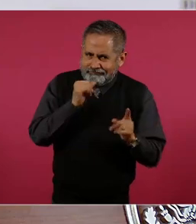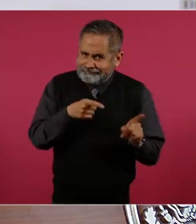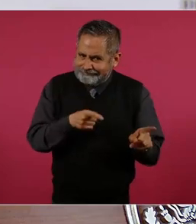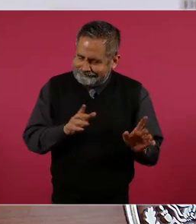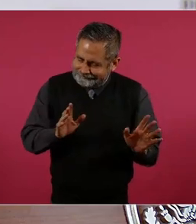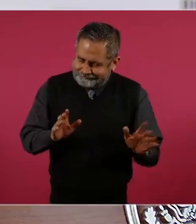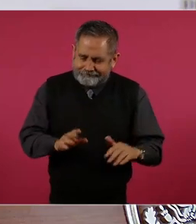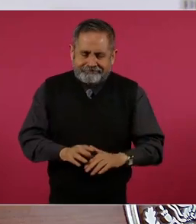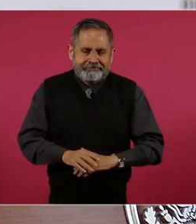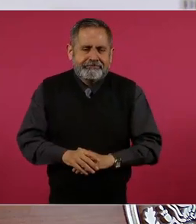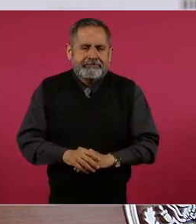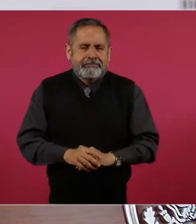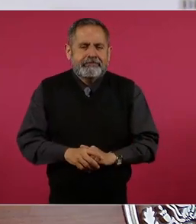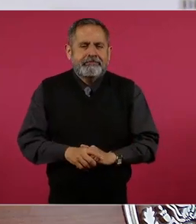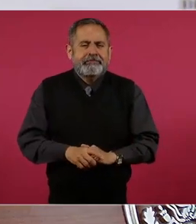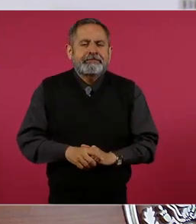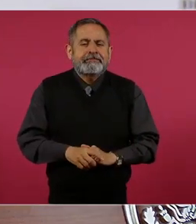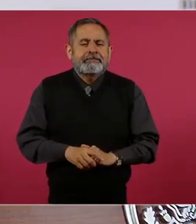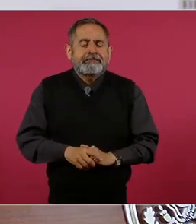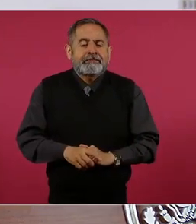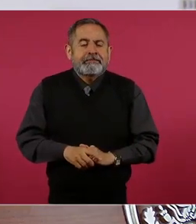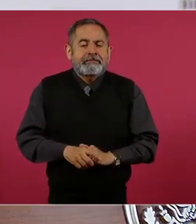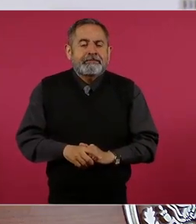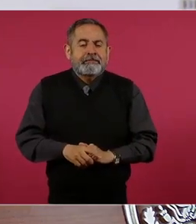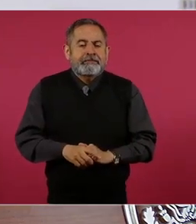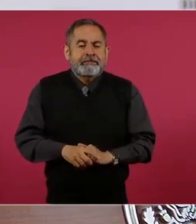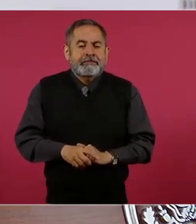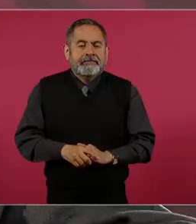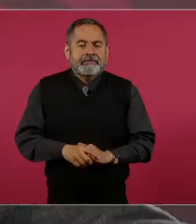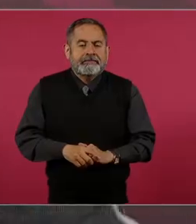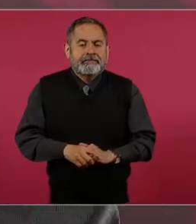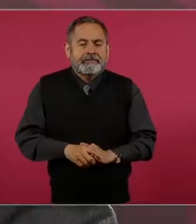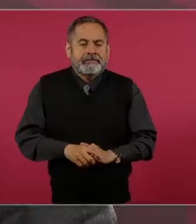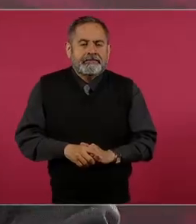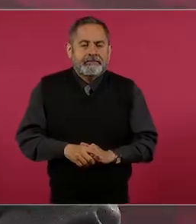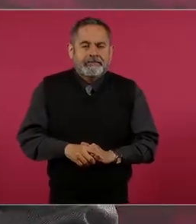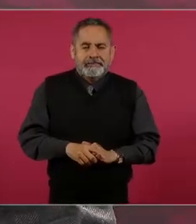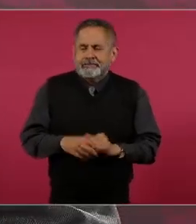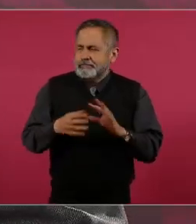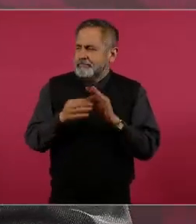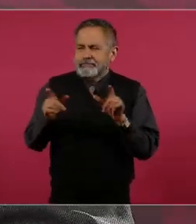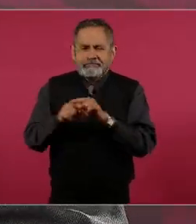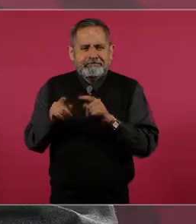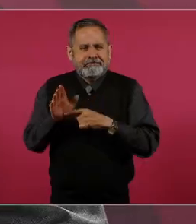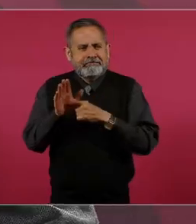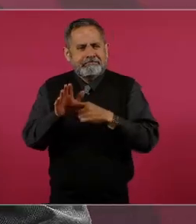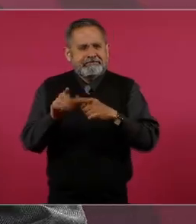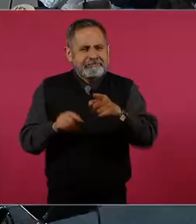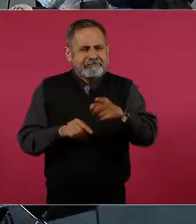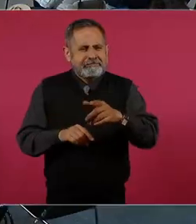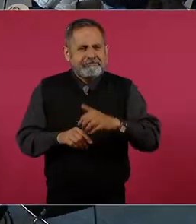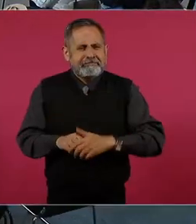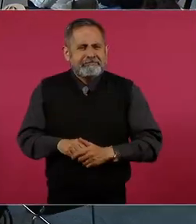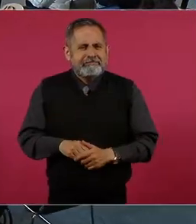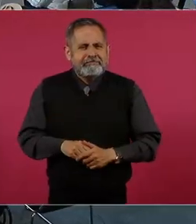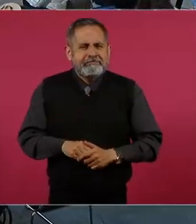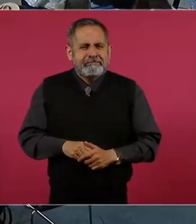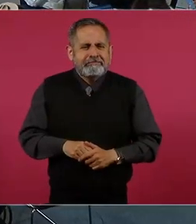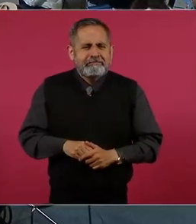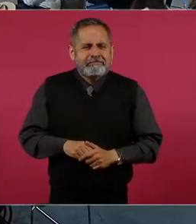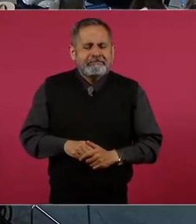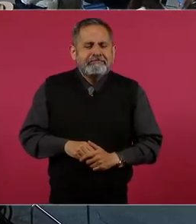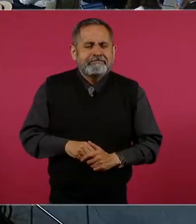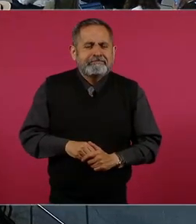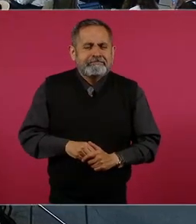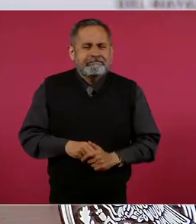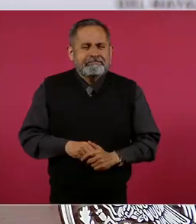nada más. Vamos a hacerle una